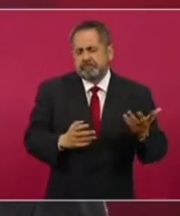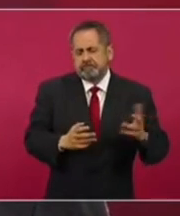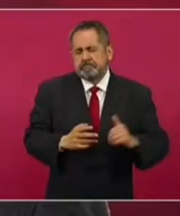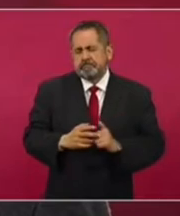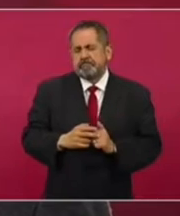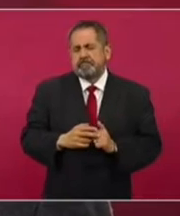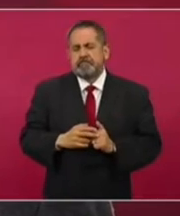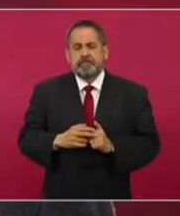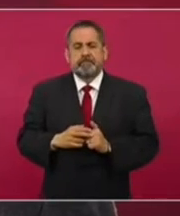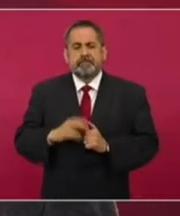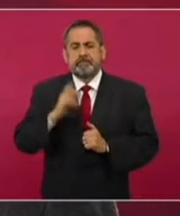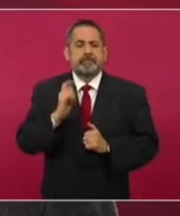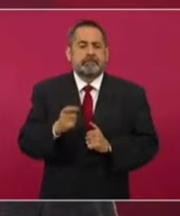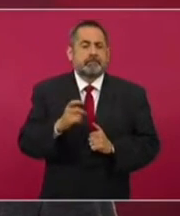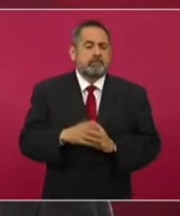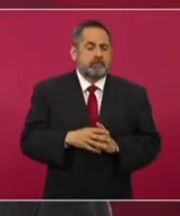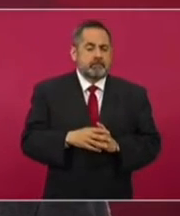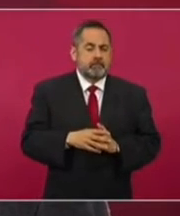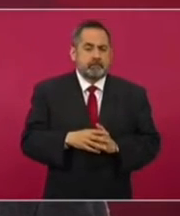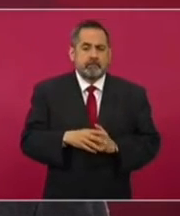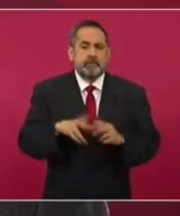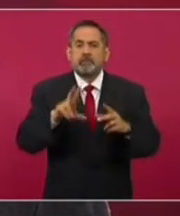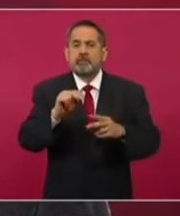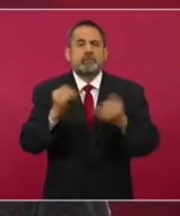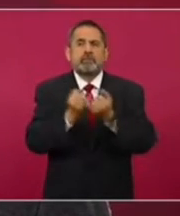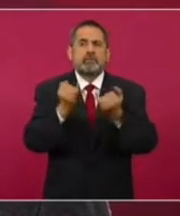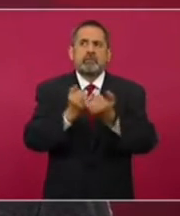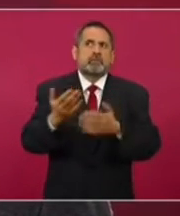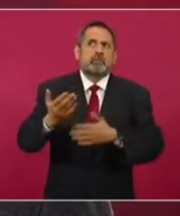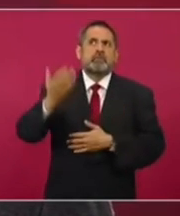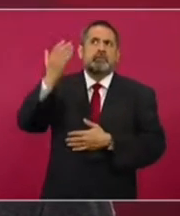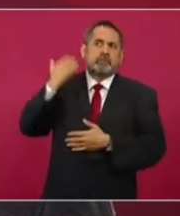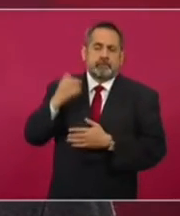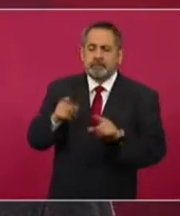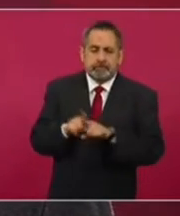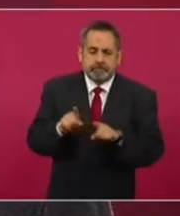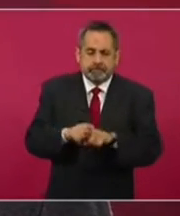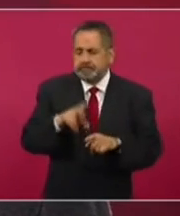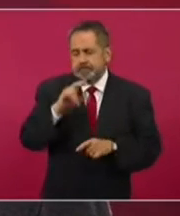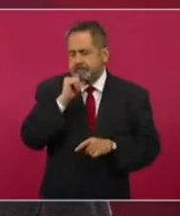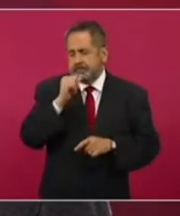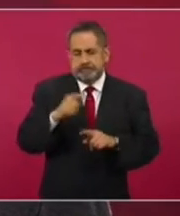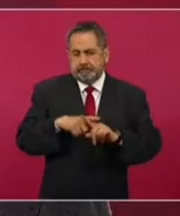Entonces, no son las mismas condiciones de antes. Entonces,